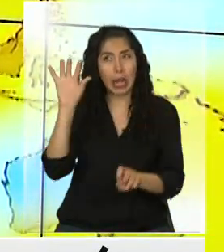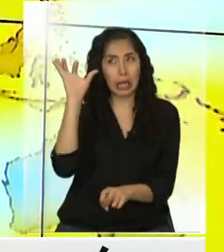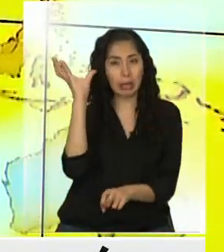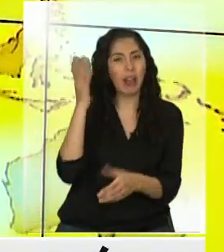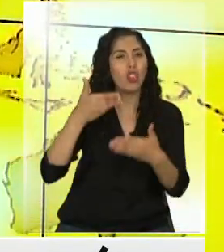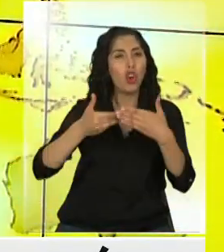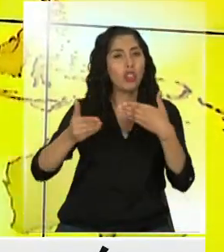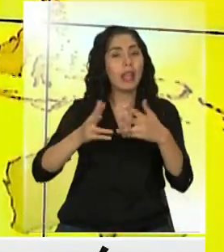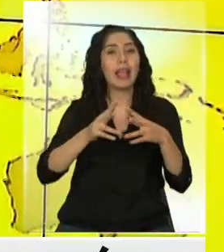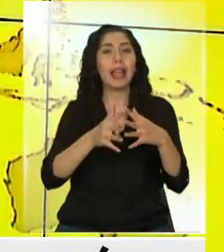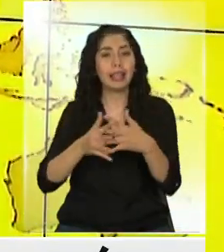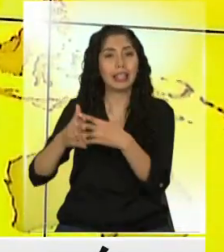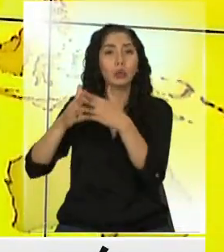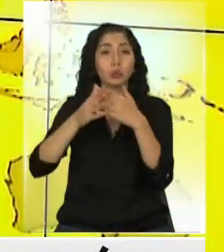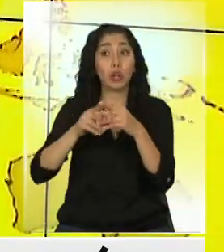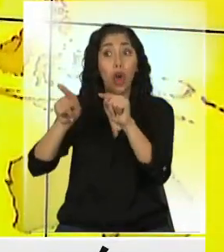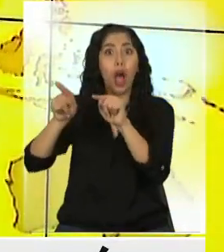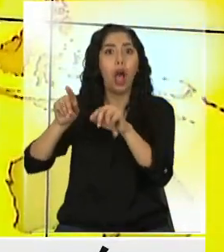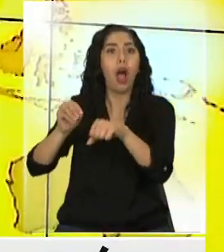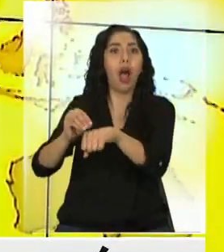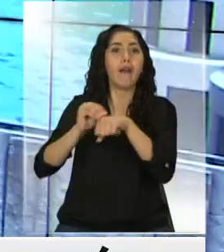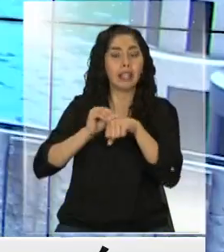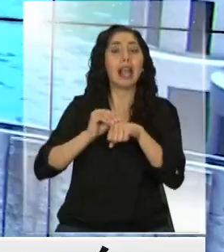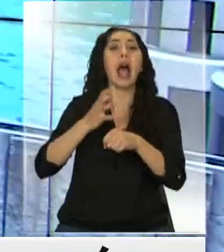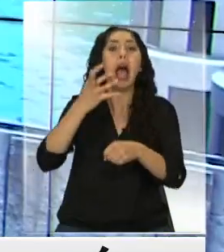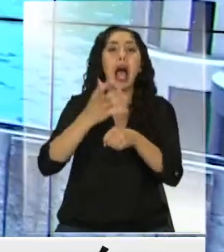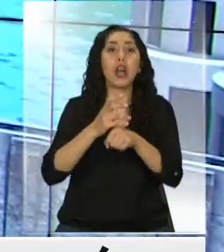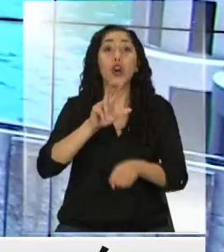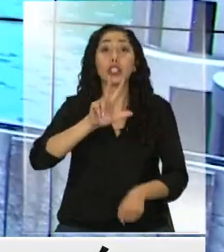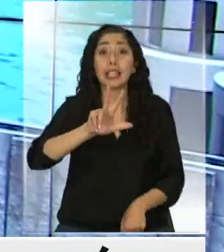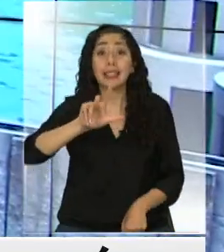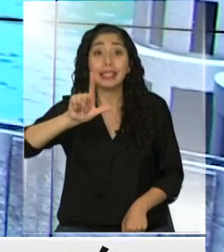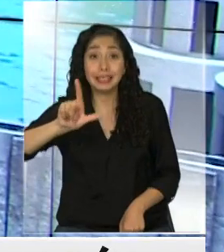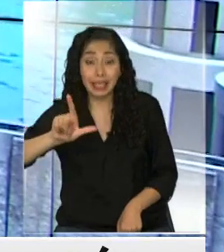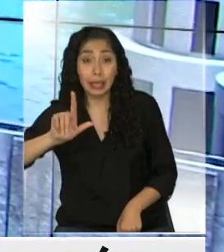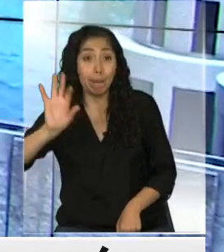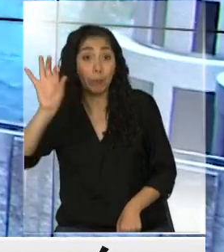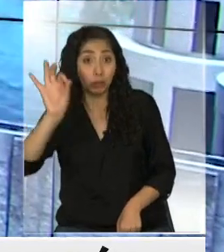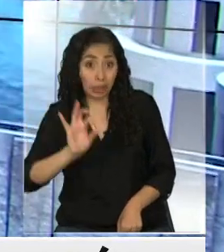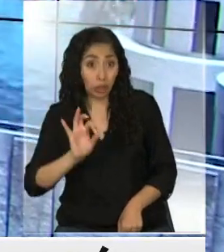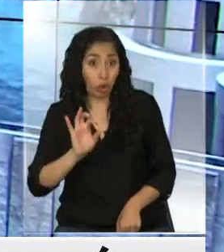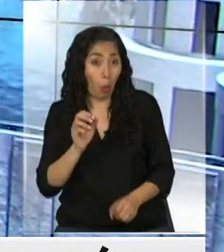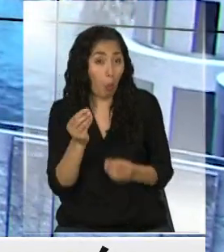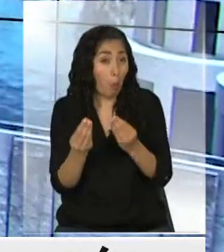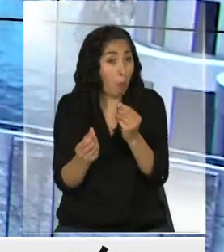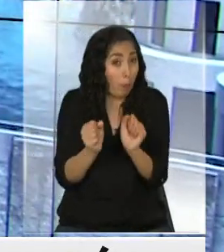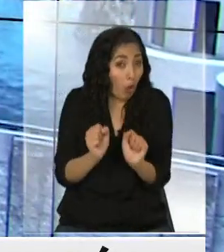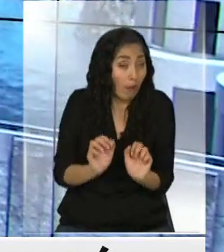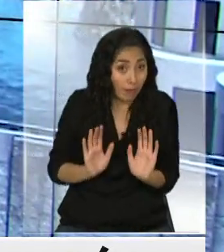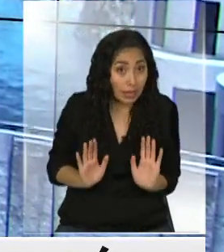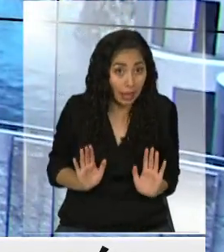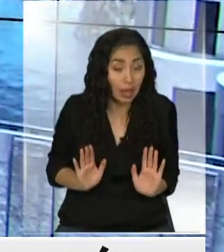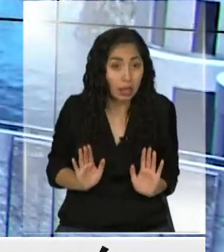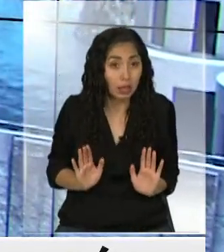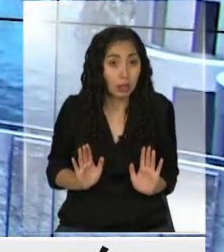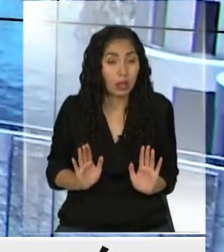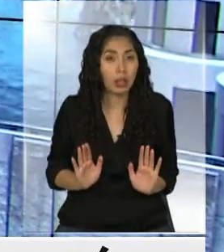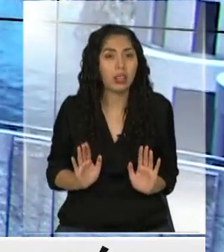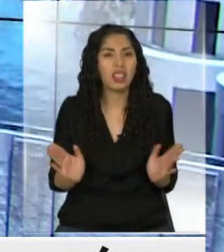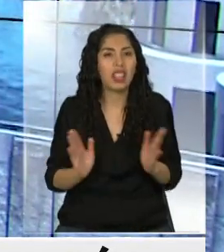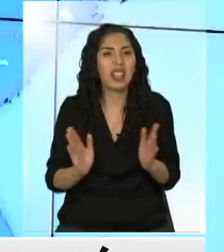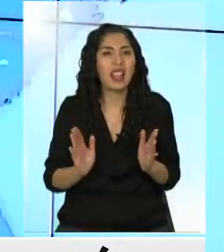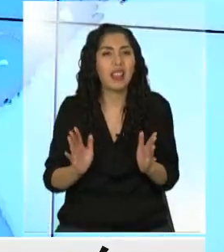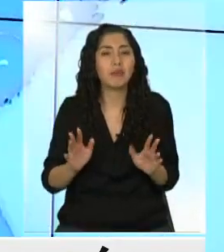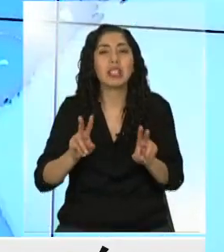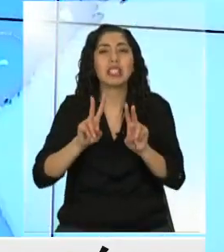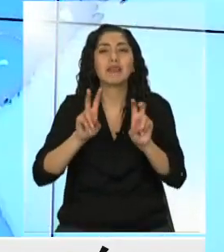acaba de confirmar que hay un 87% de probabilidades, casi 90, que la niña vuelva